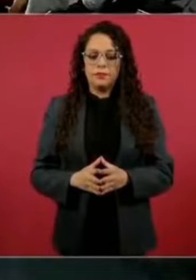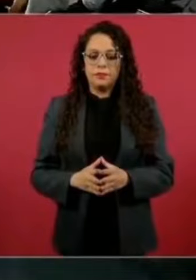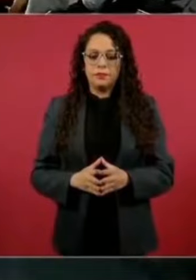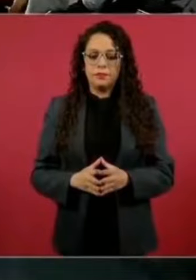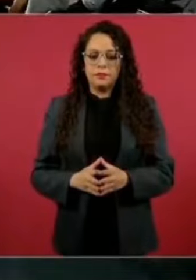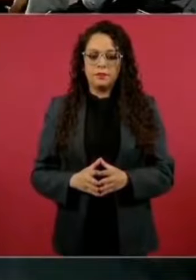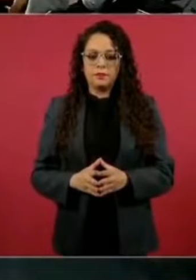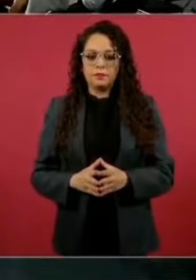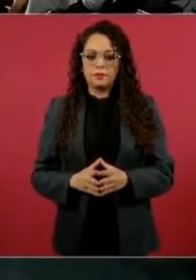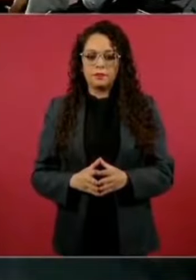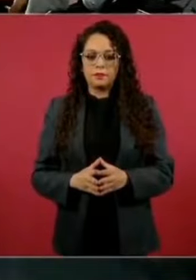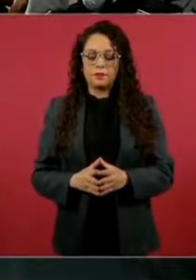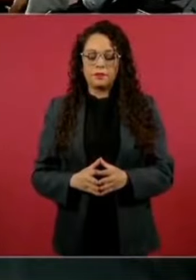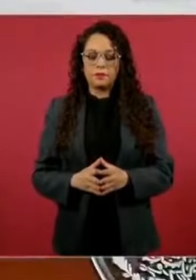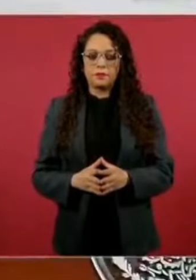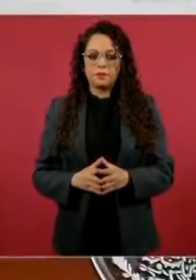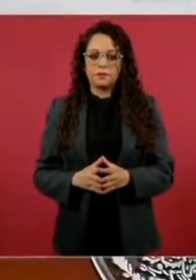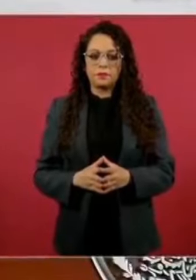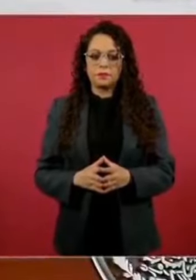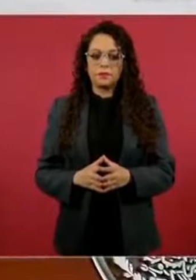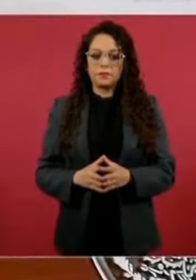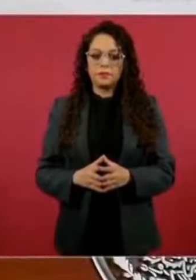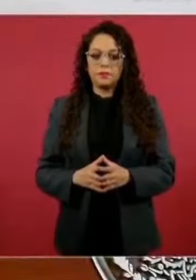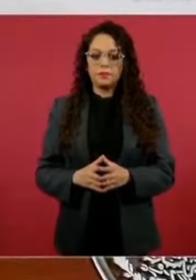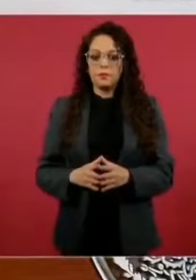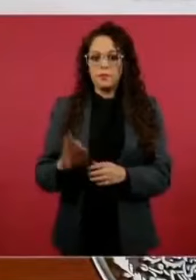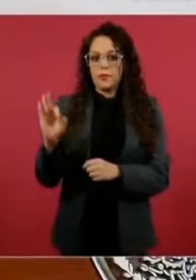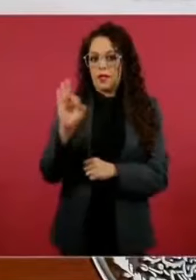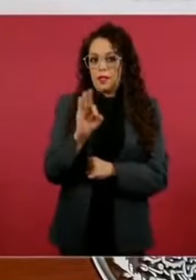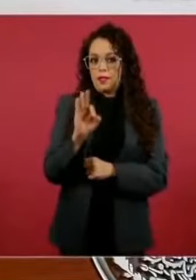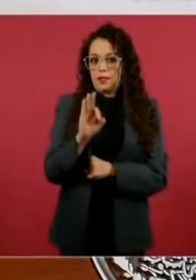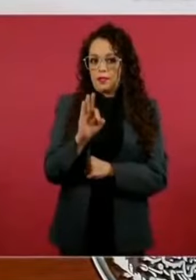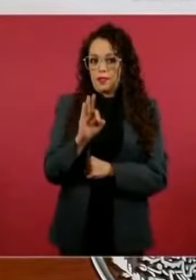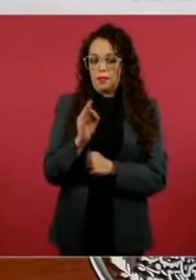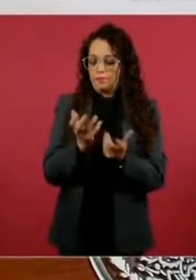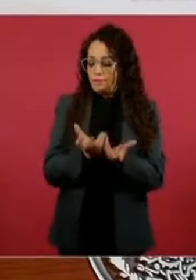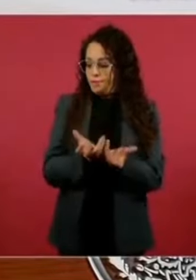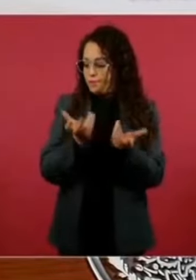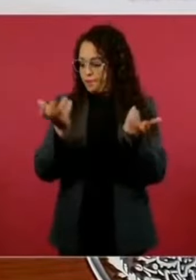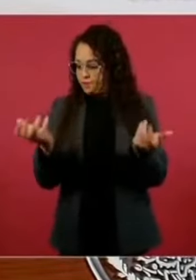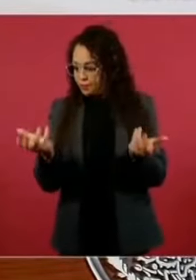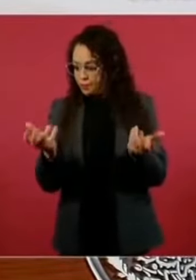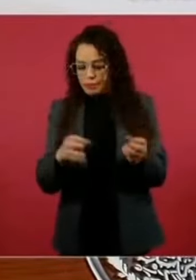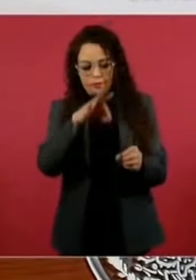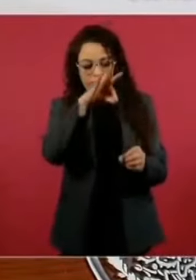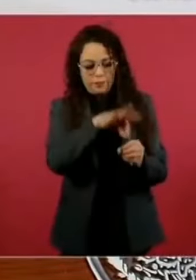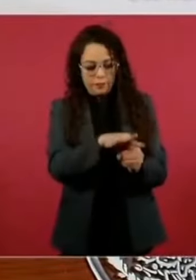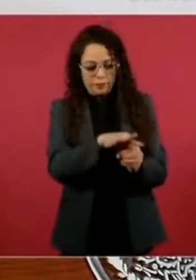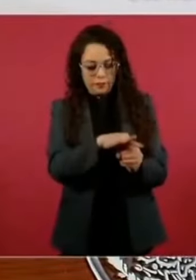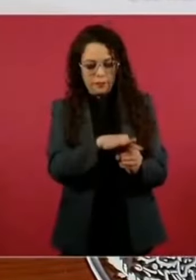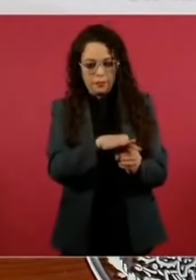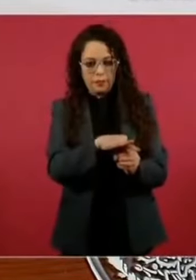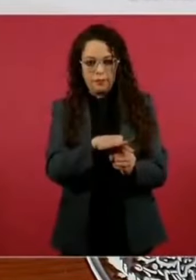de 50-40, o 45